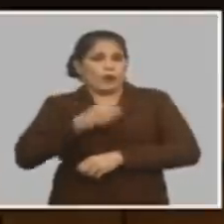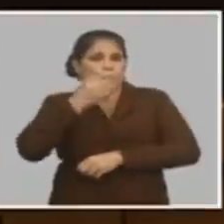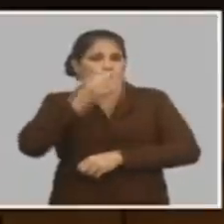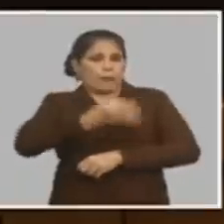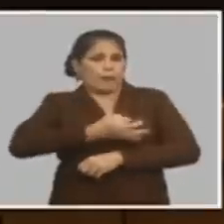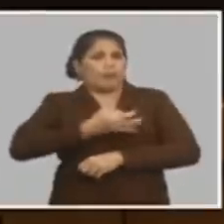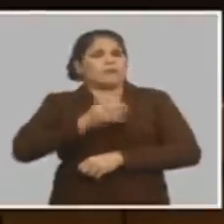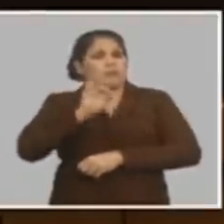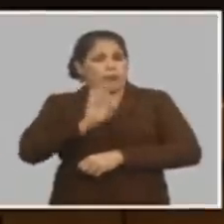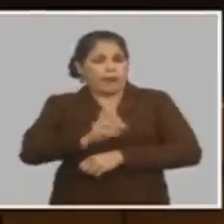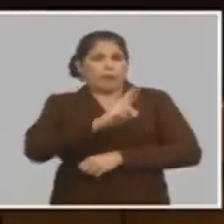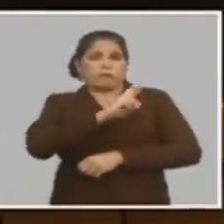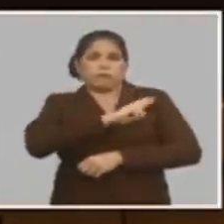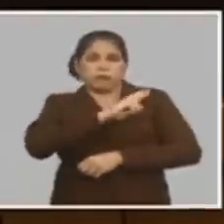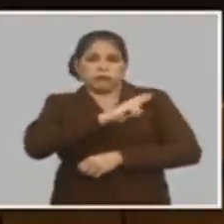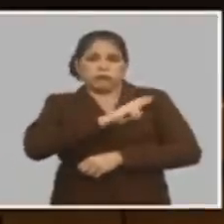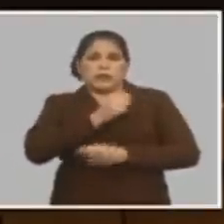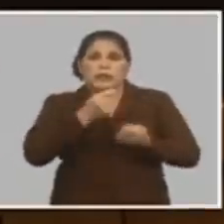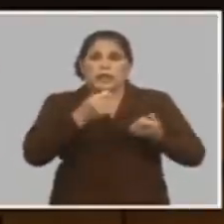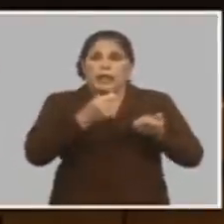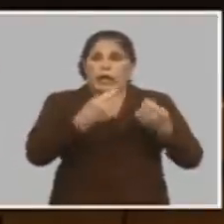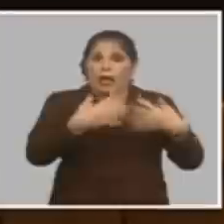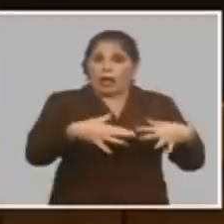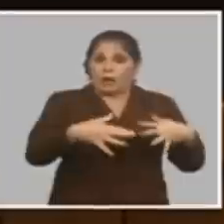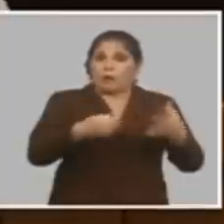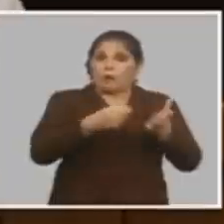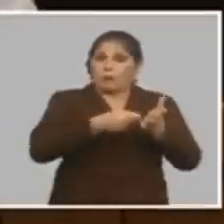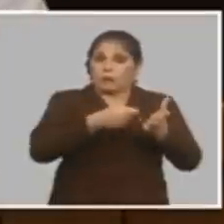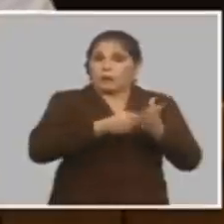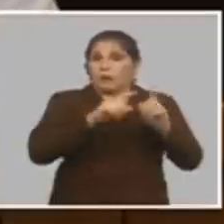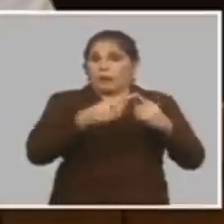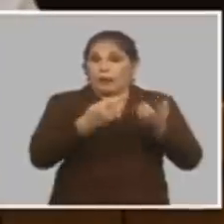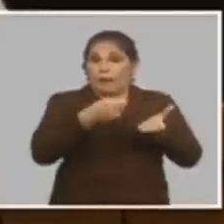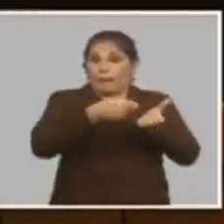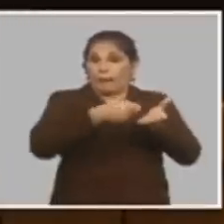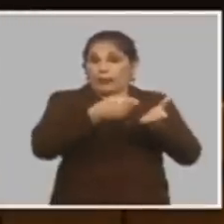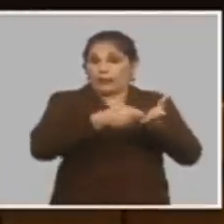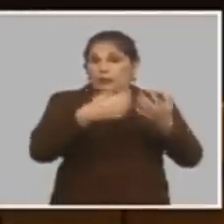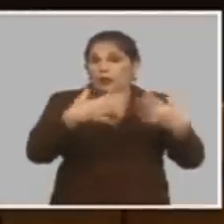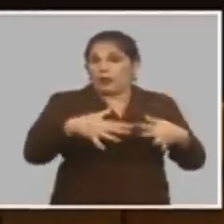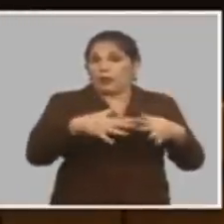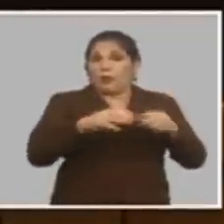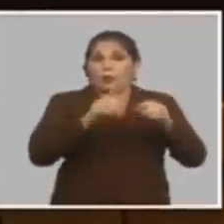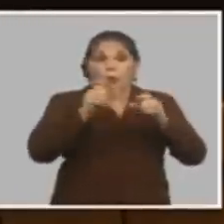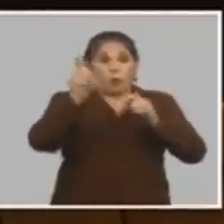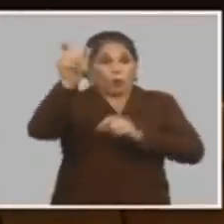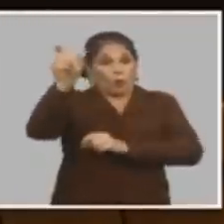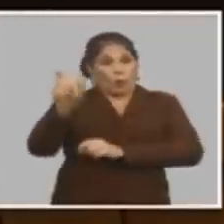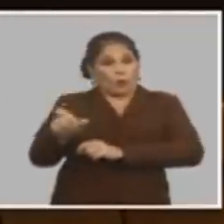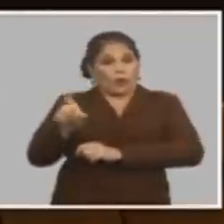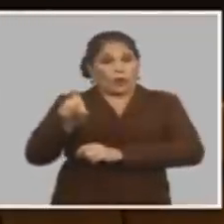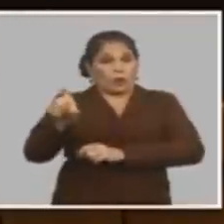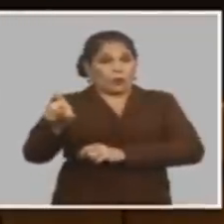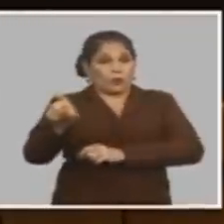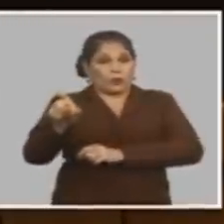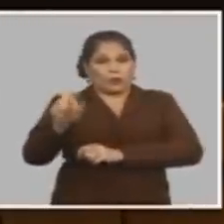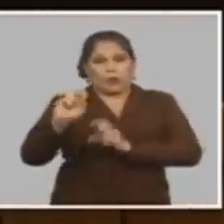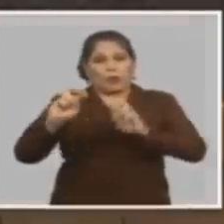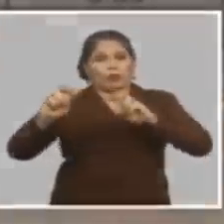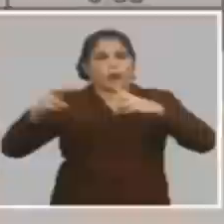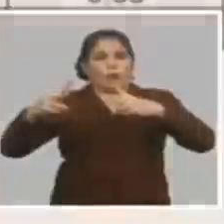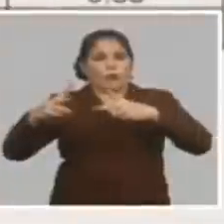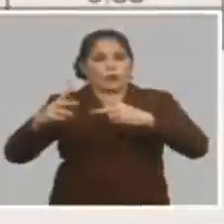es verdad que me subieron el precio de acopio fíjense que el precio de acopio miren para la última columna sube dos veces